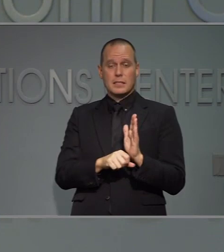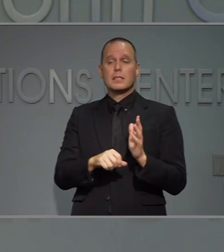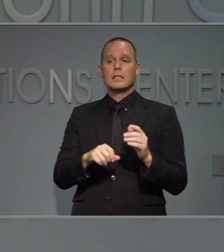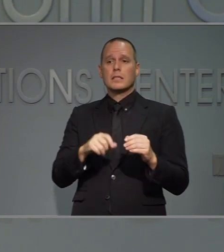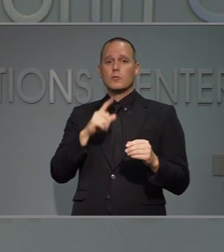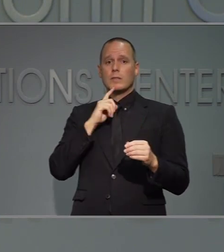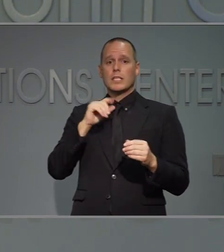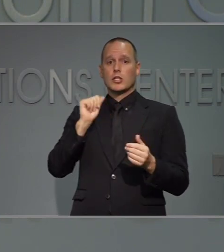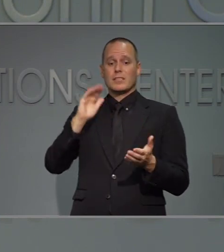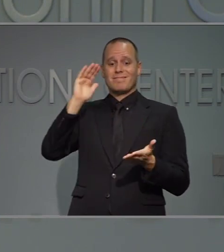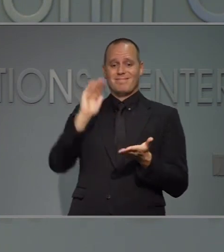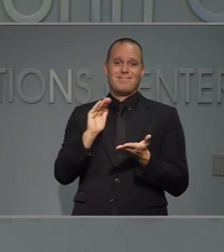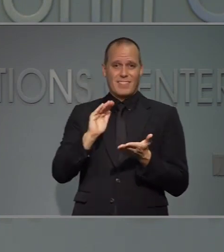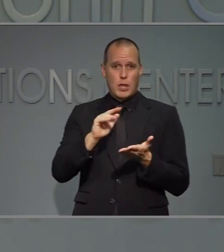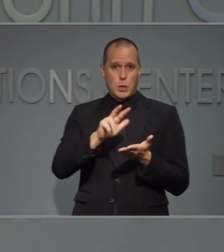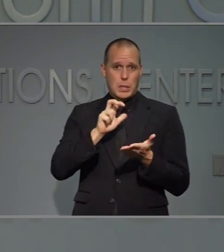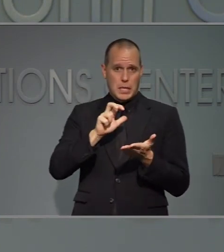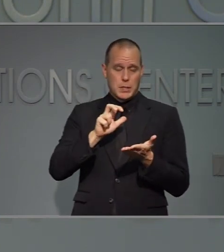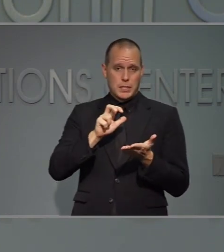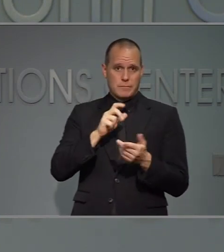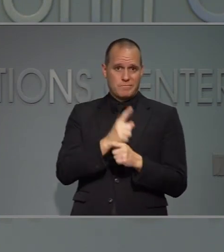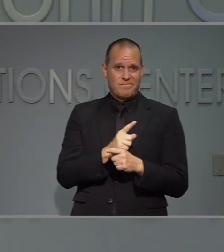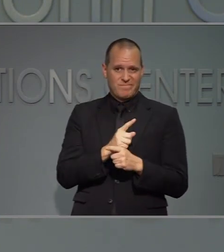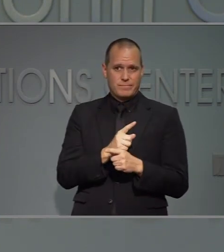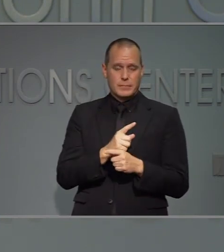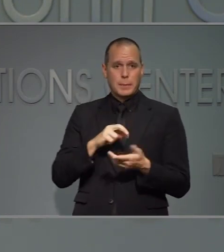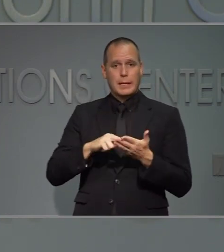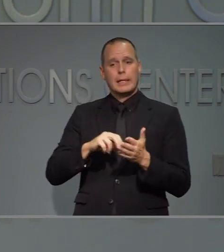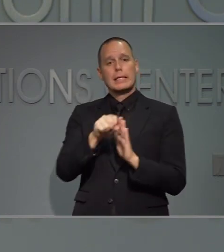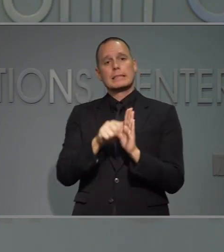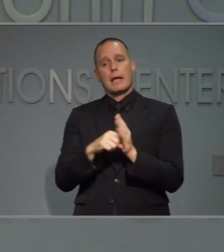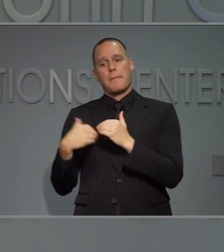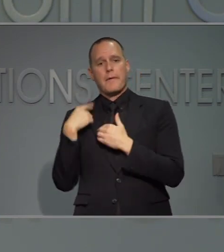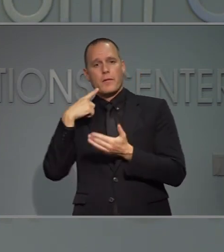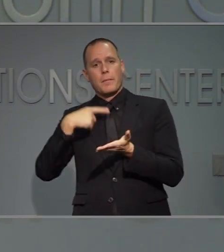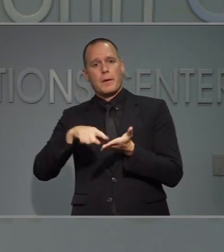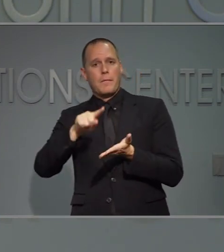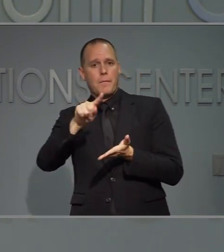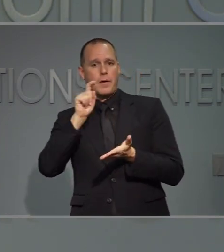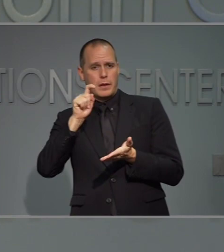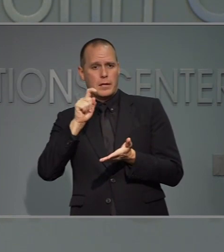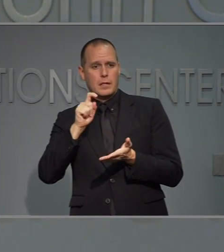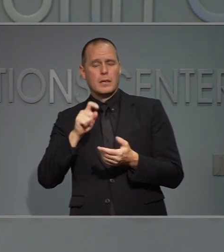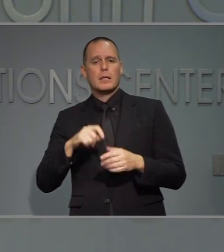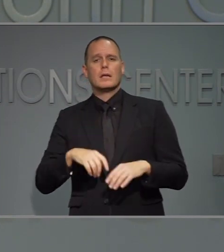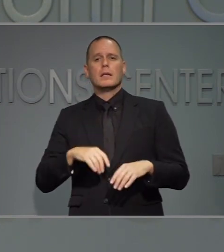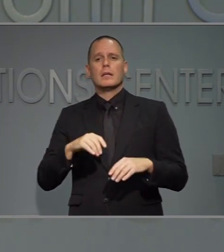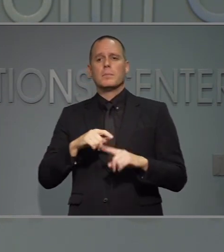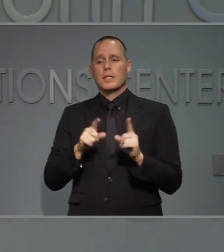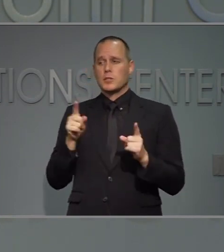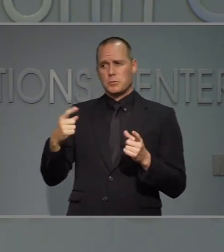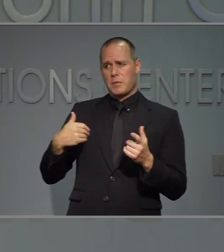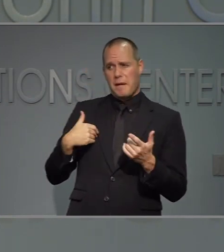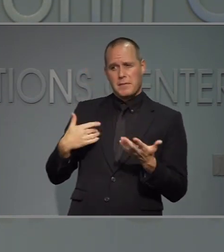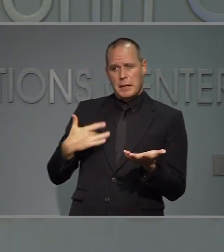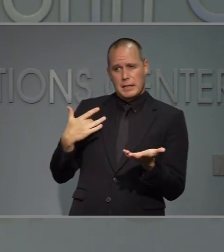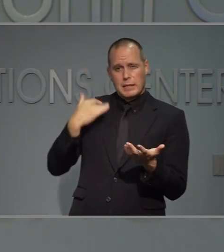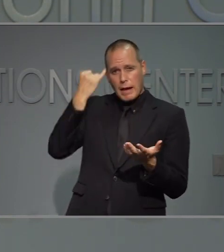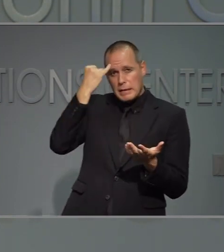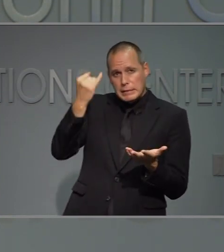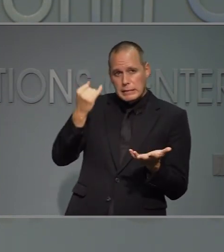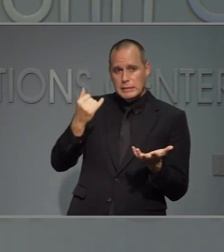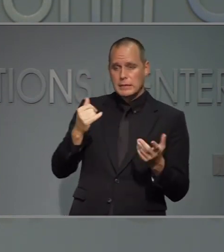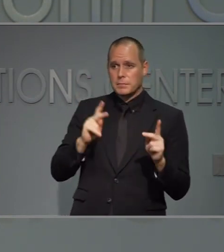Para que en la aportación estatal contribuya a este estos fondos. que Tiene usted alguna